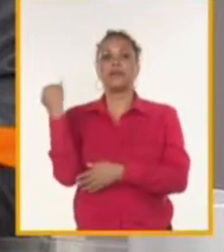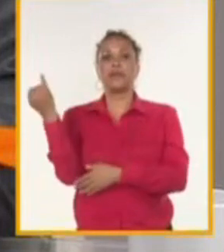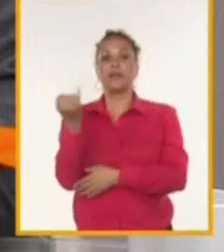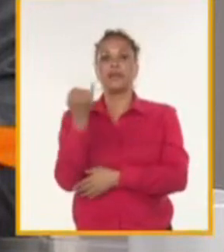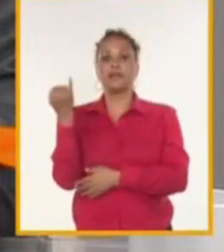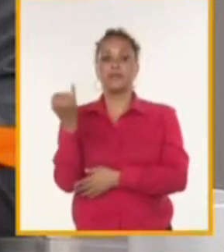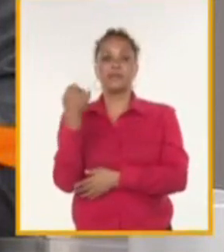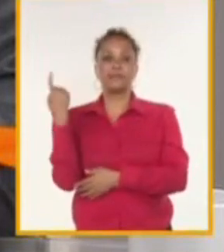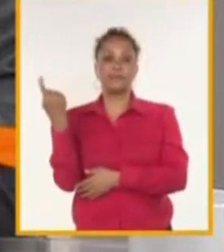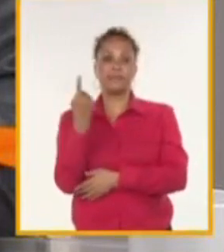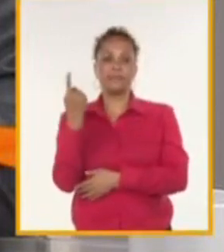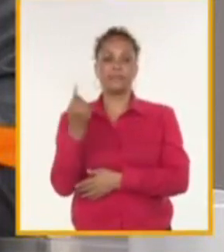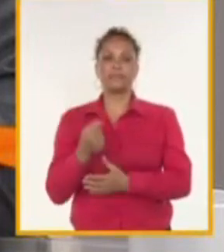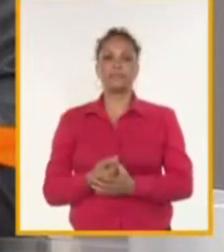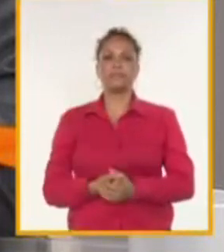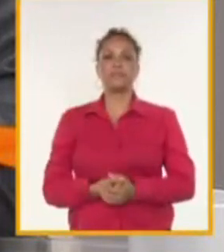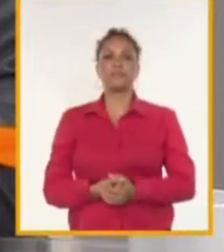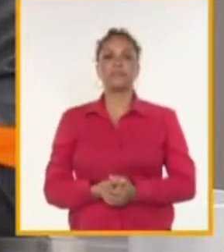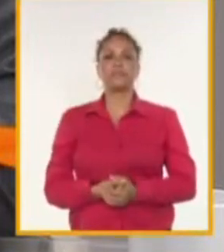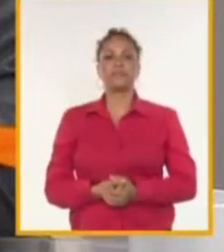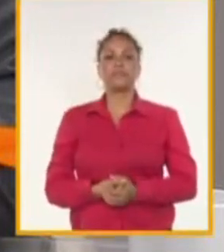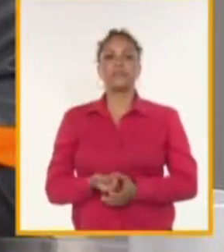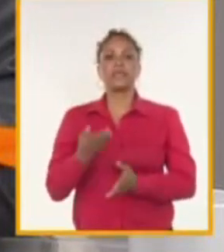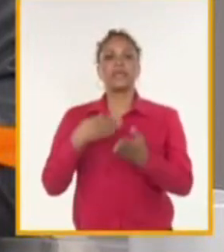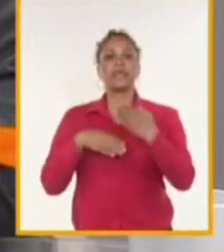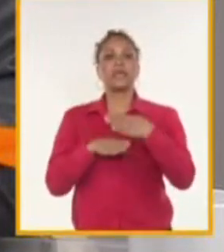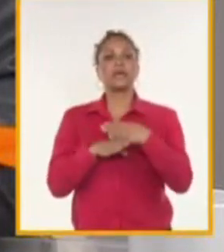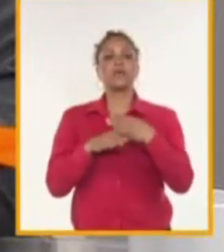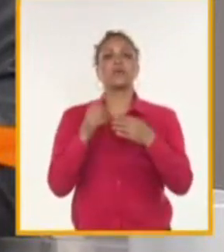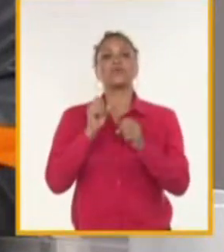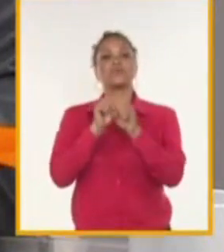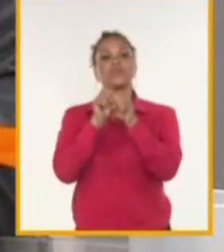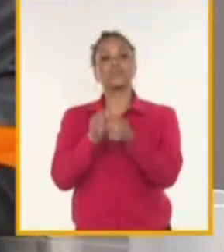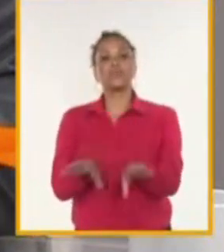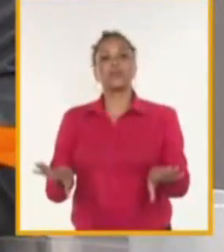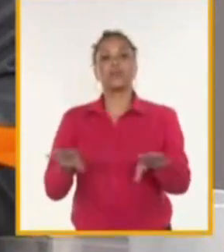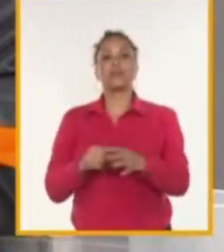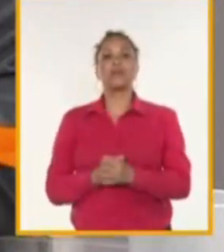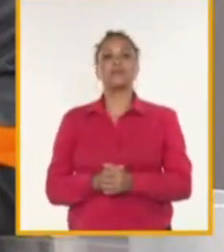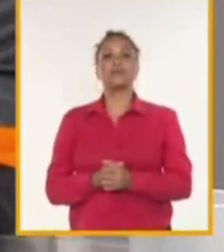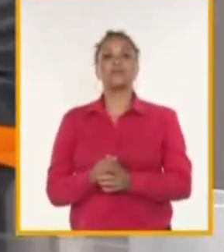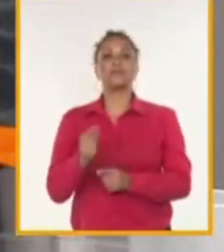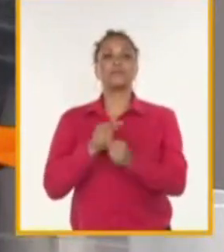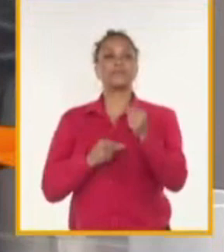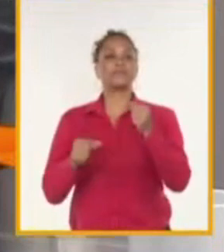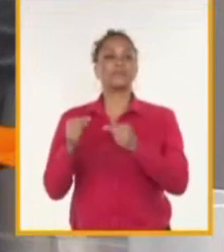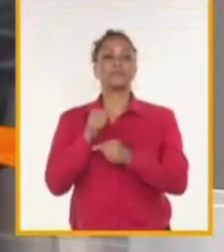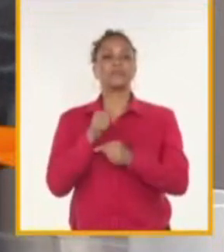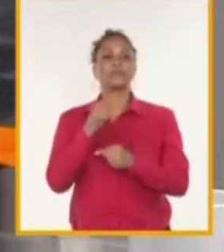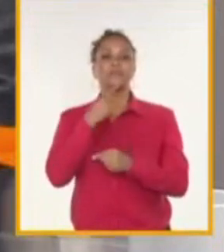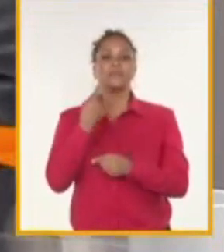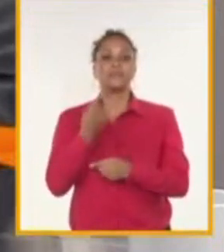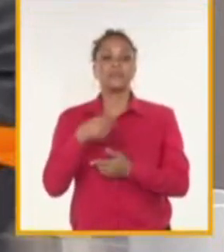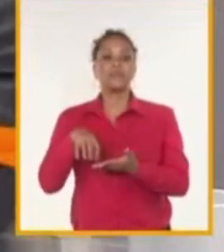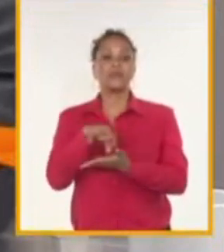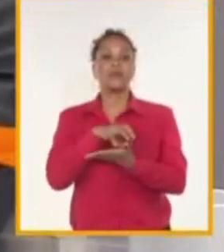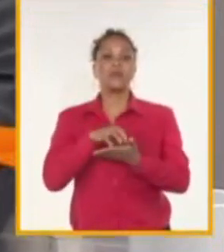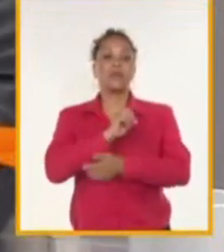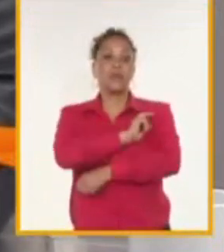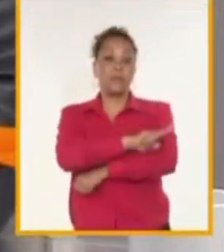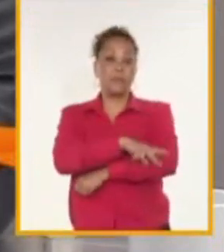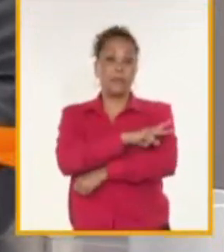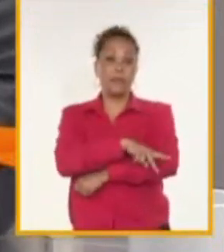preferencial. Igualmente, acceder a recursos naturales o primarios únicos que están en esos países